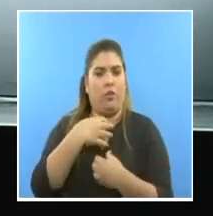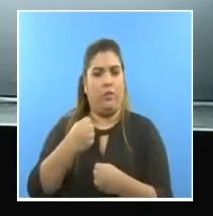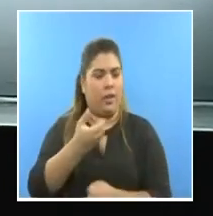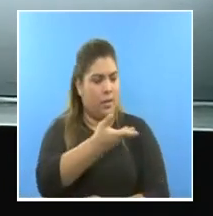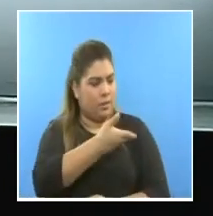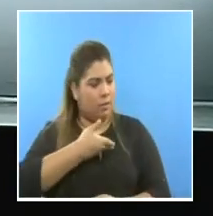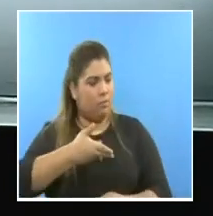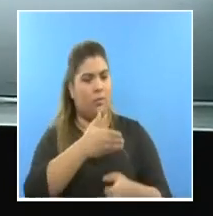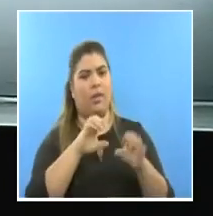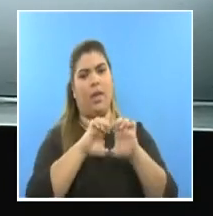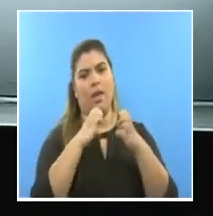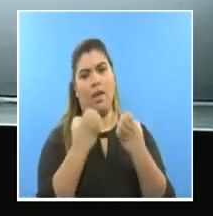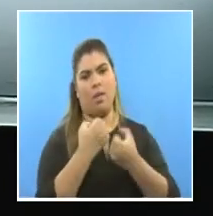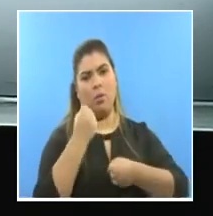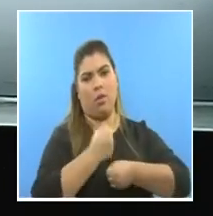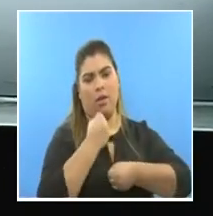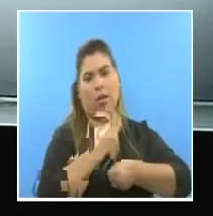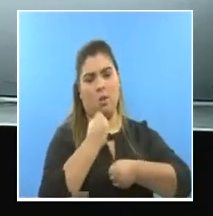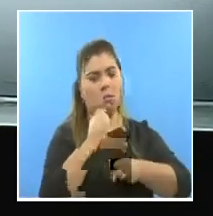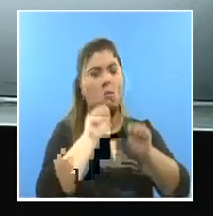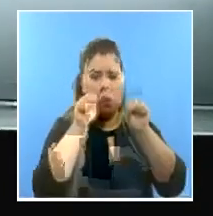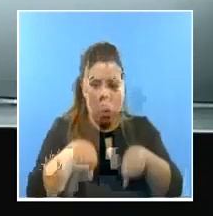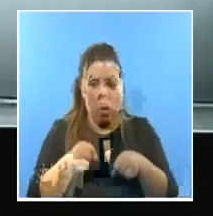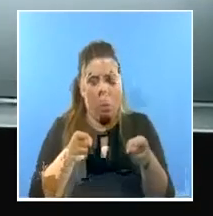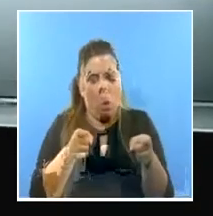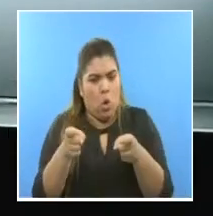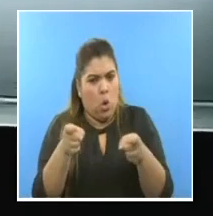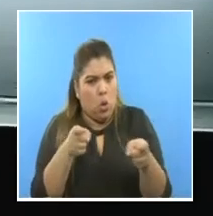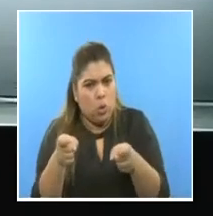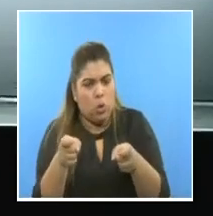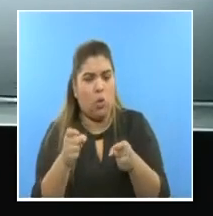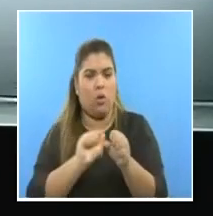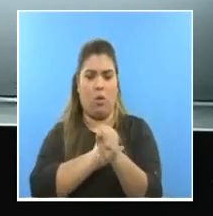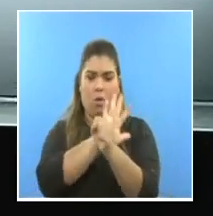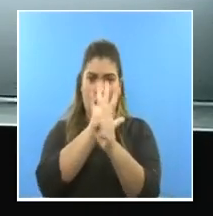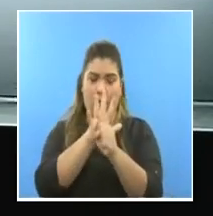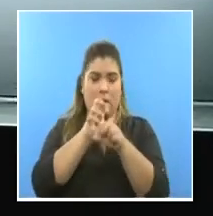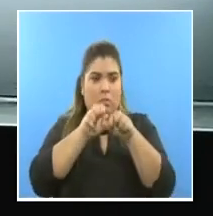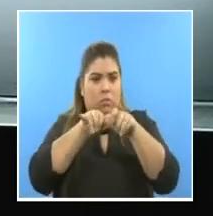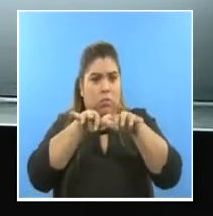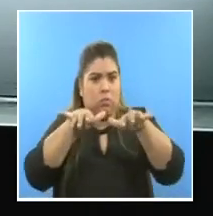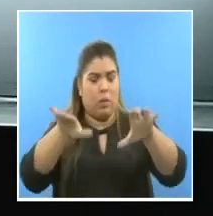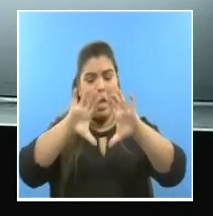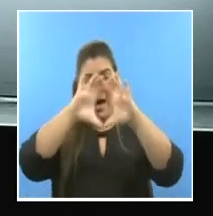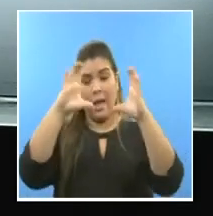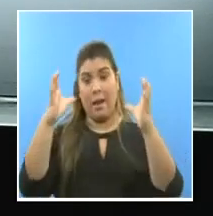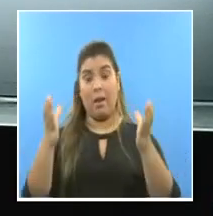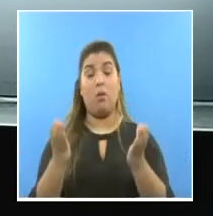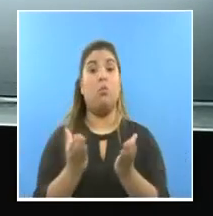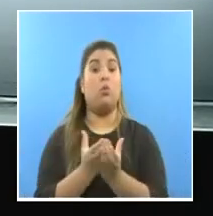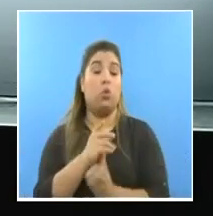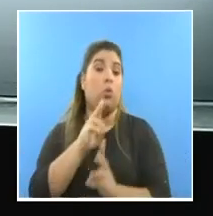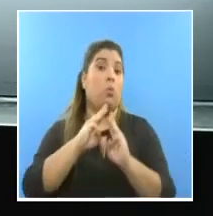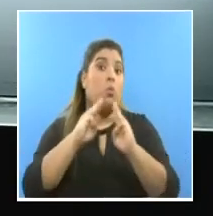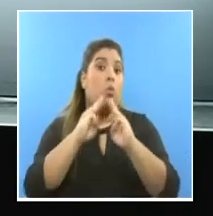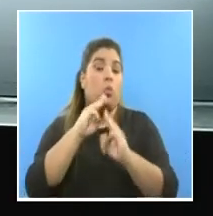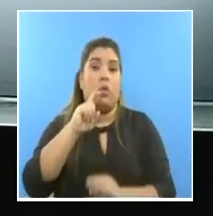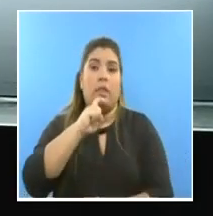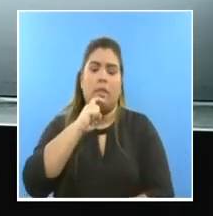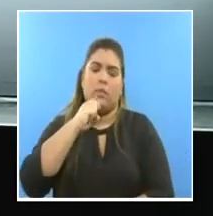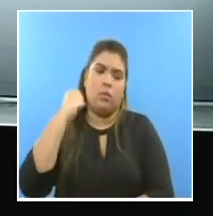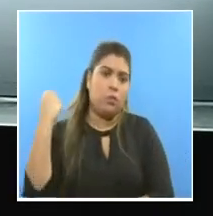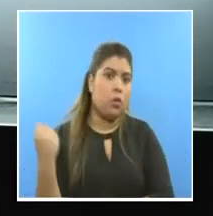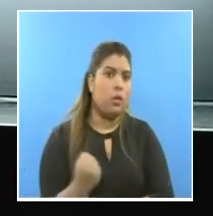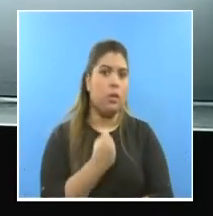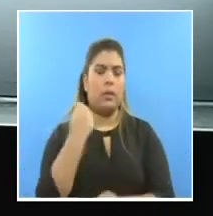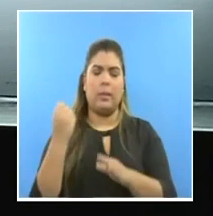nacional de lograr controlar la epidemia que está azotando al mundo con una severidad